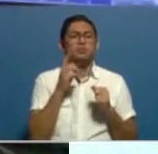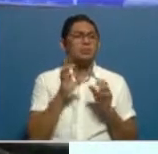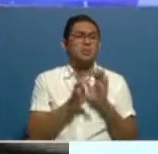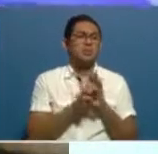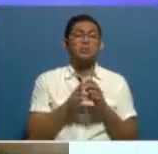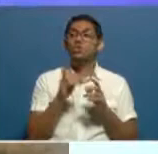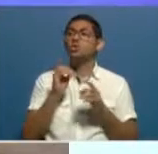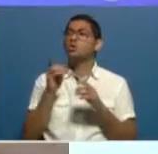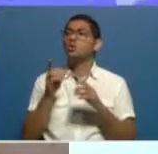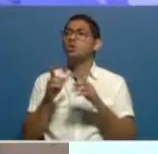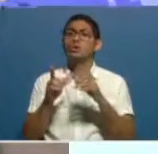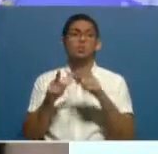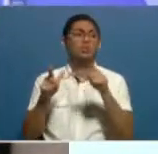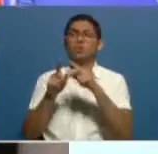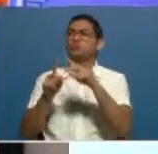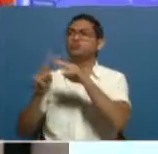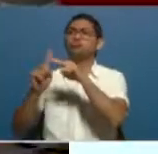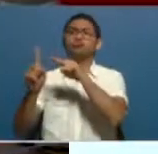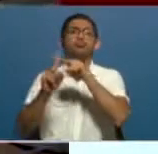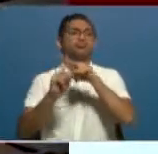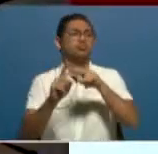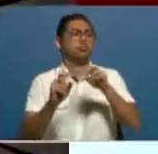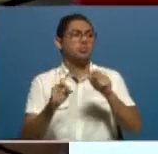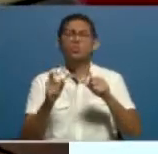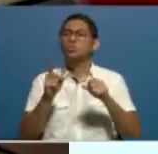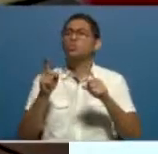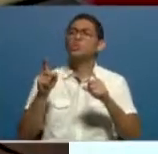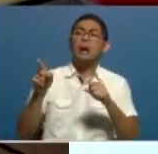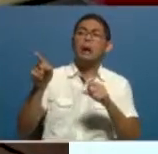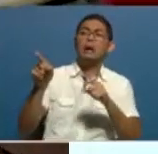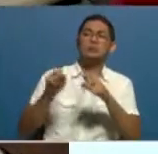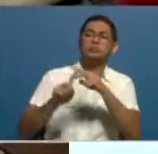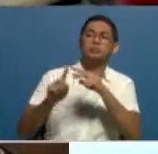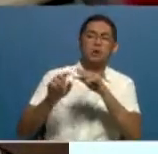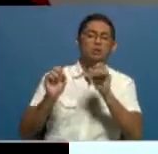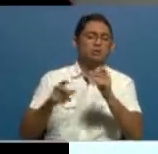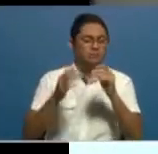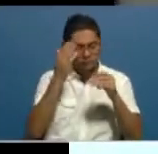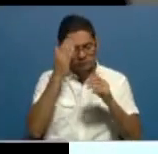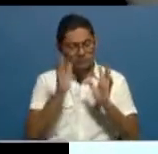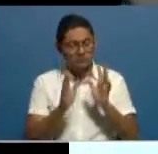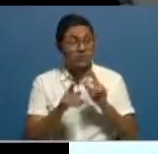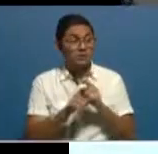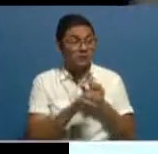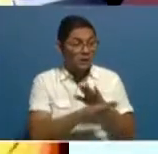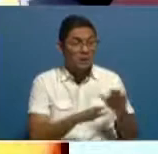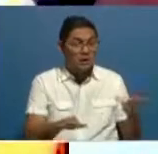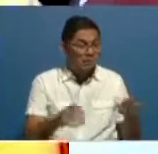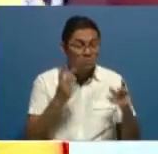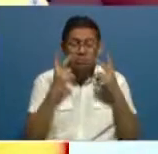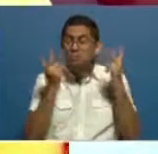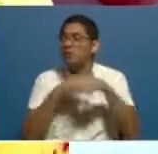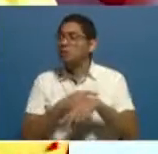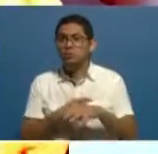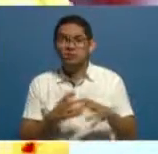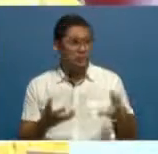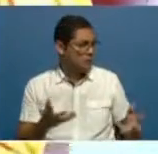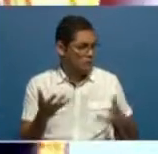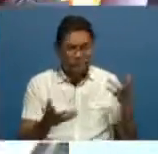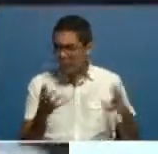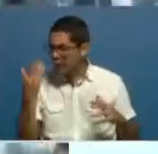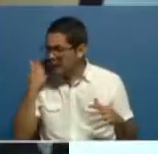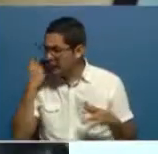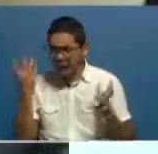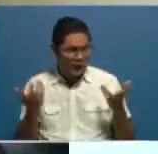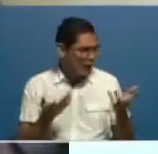salidas rápidas para su seguridad. Igual, estar muy pendiente de lo que son los menores de edad para evitar el extravío